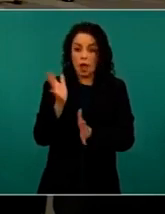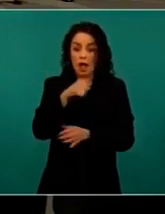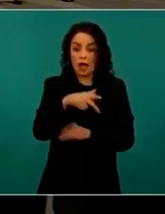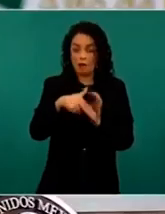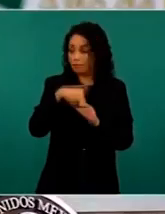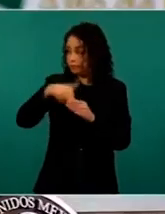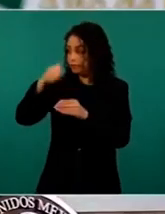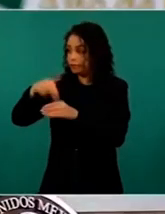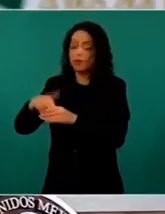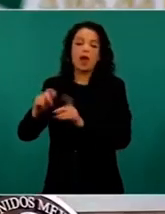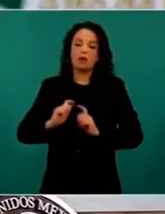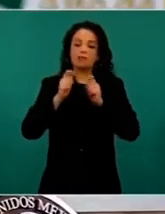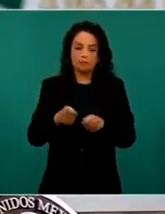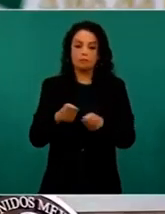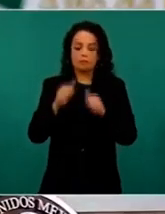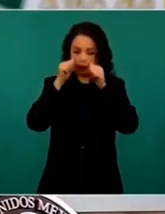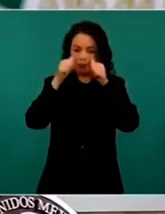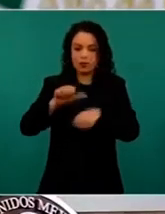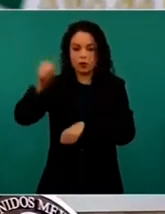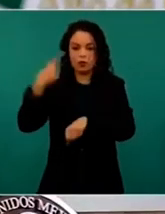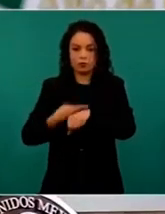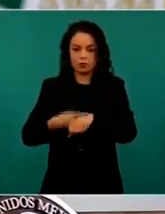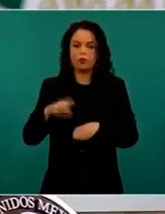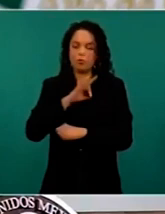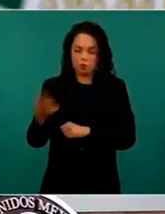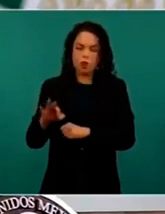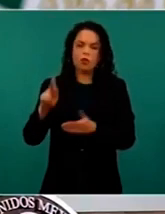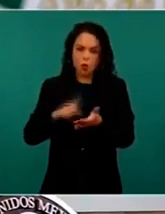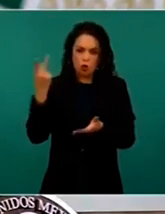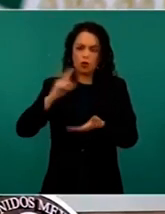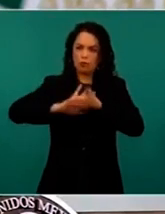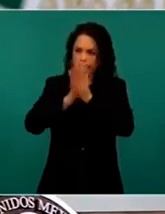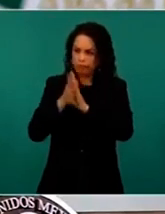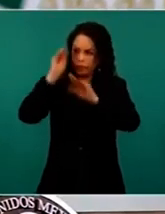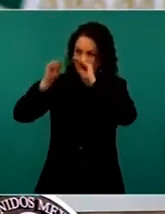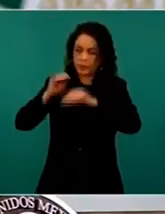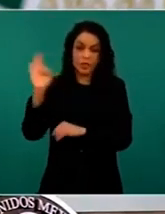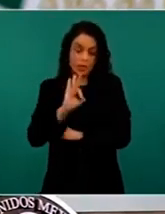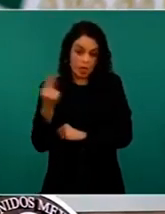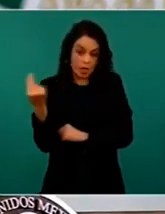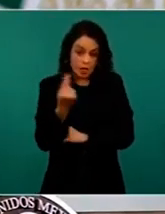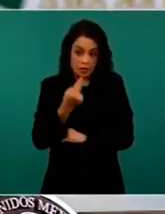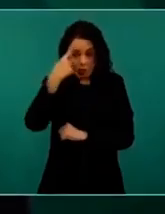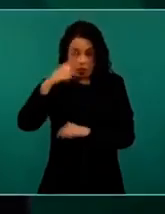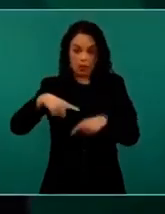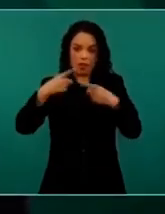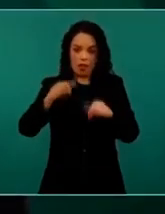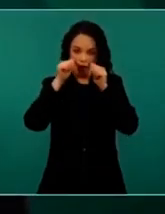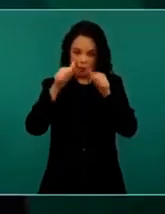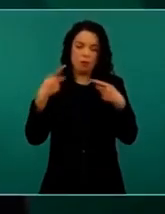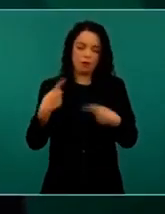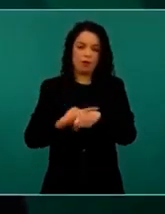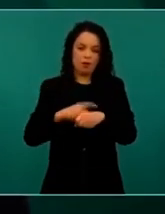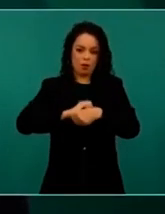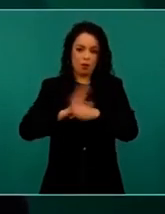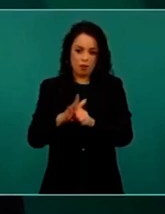Siempre conservan, por supuesto, la capacidad de readaptarse o reconvertirse de nueva cuenta si fuera necesario y tenemos que tener presente que